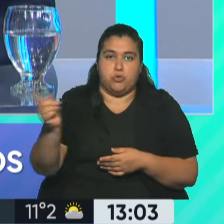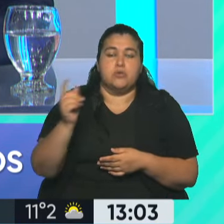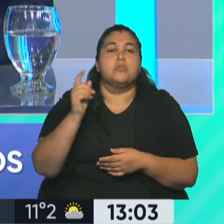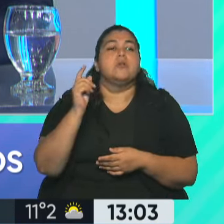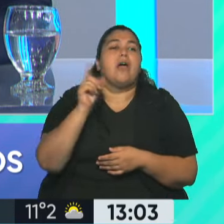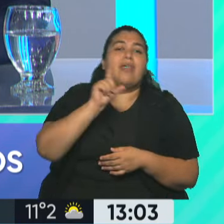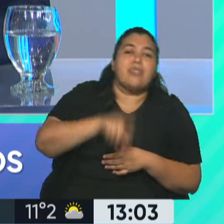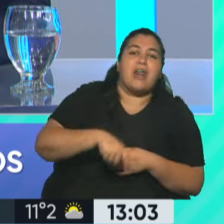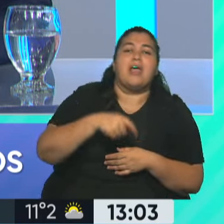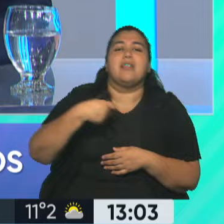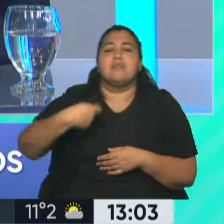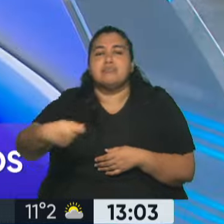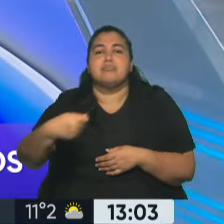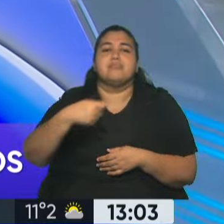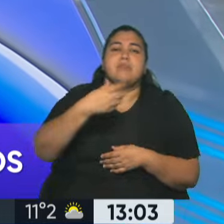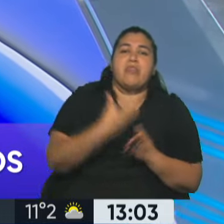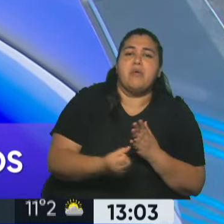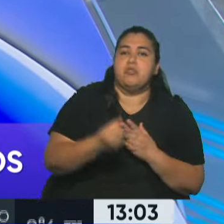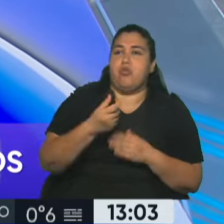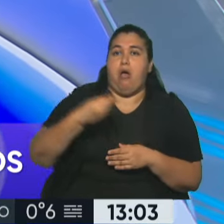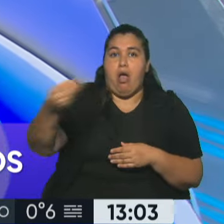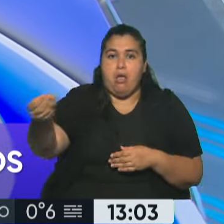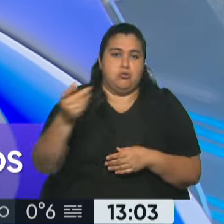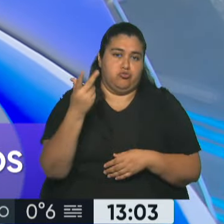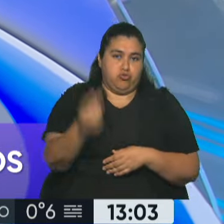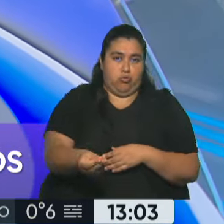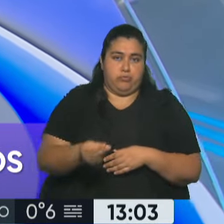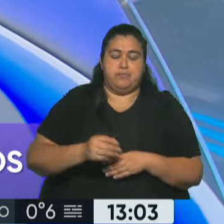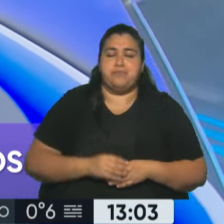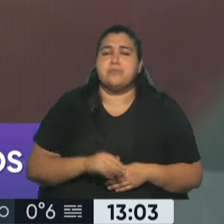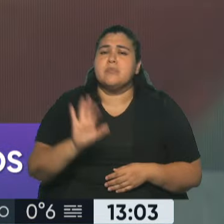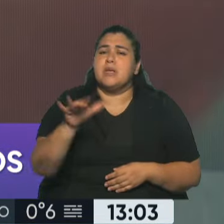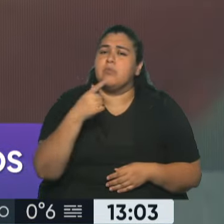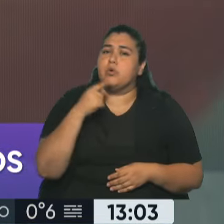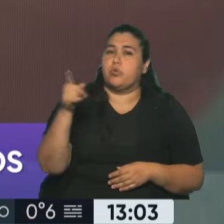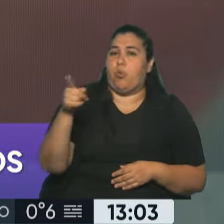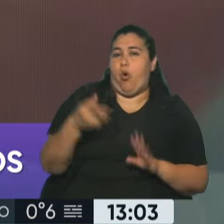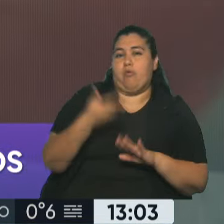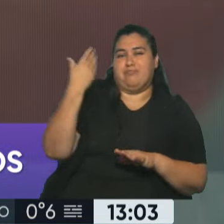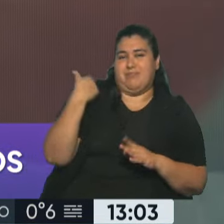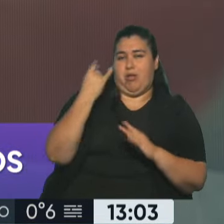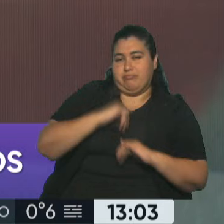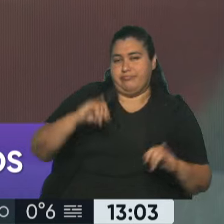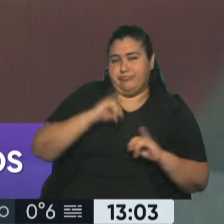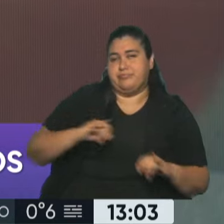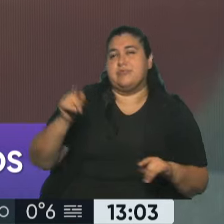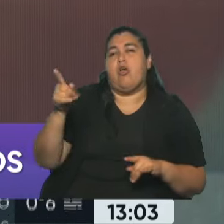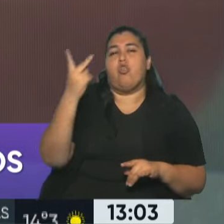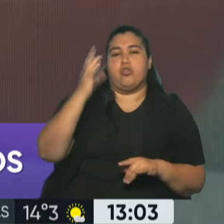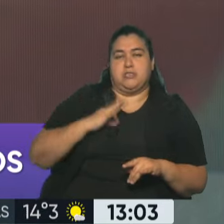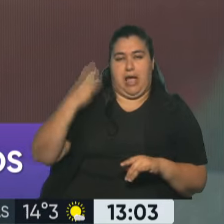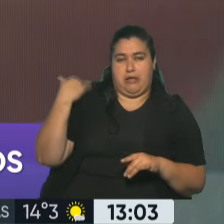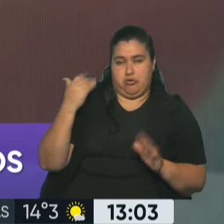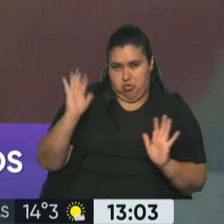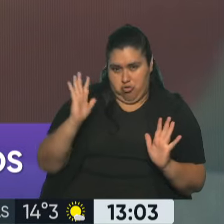de débito, ni el DNI. Daniel, cuando vos empezaste la campaña, hace un poquito más de dos años, corregime si me equivoco, la empezaste porque